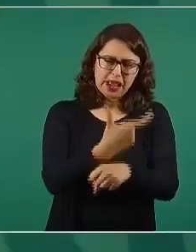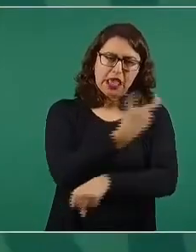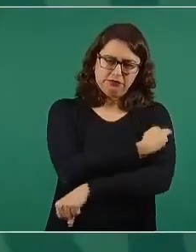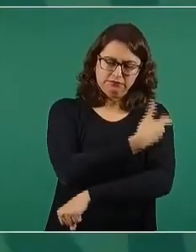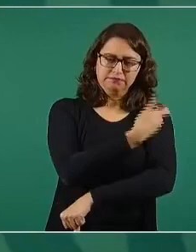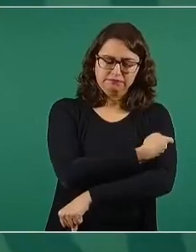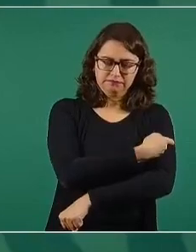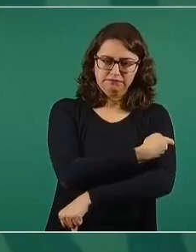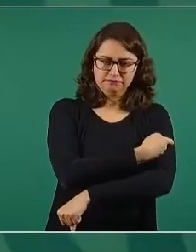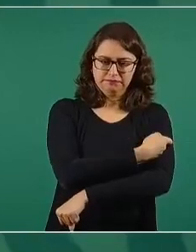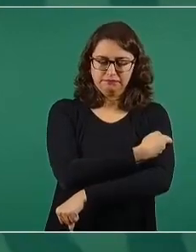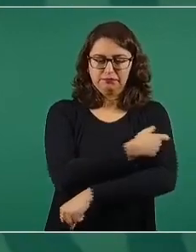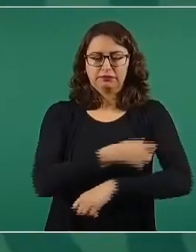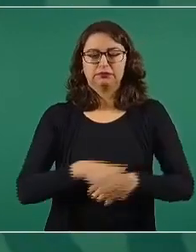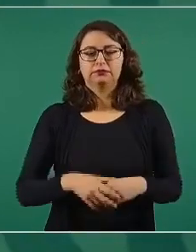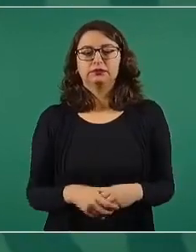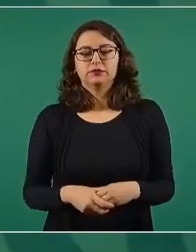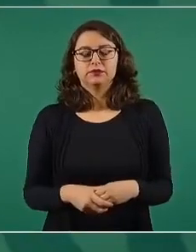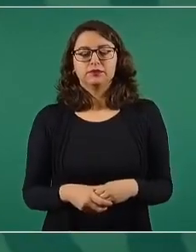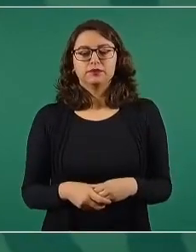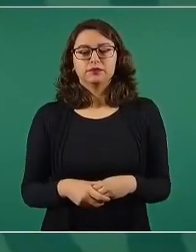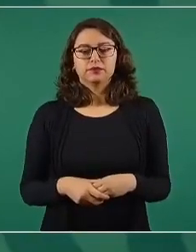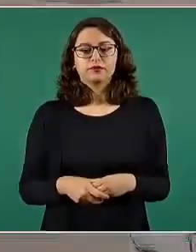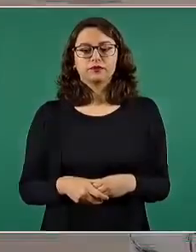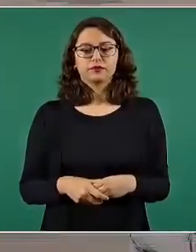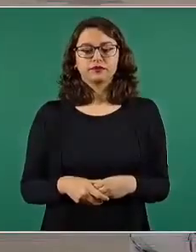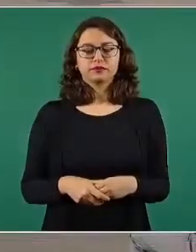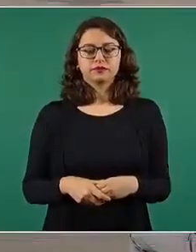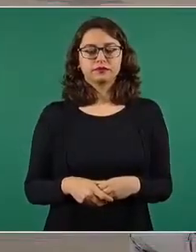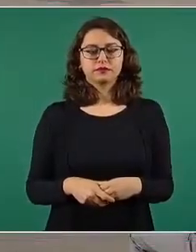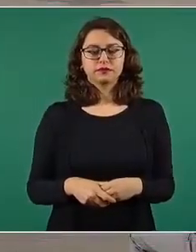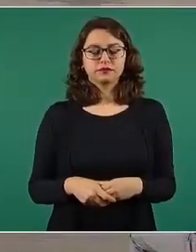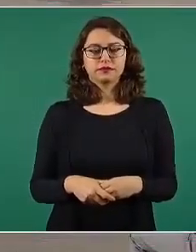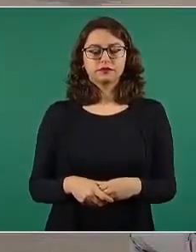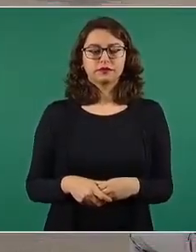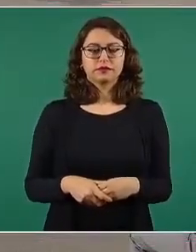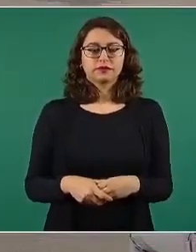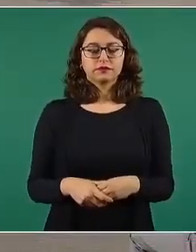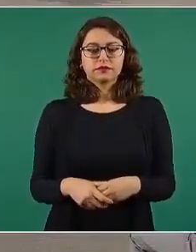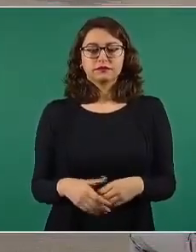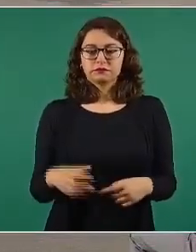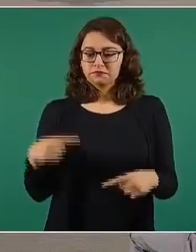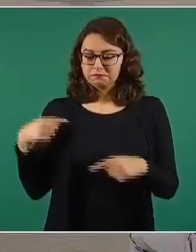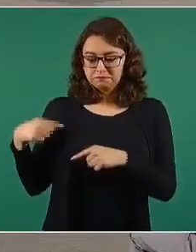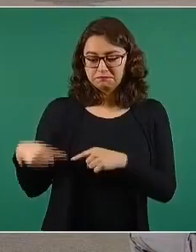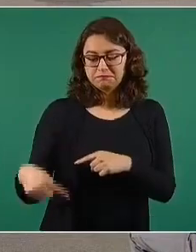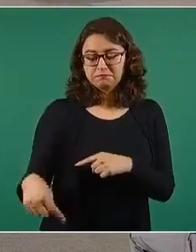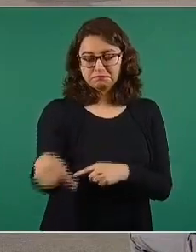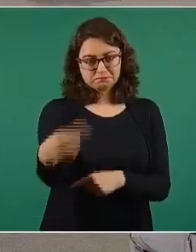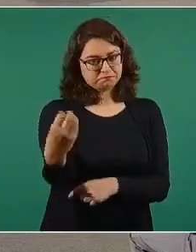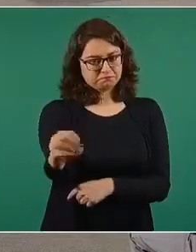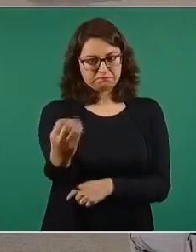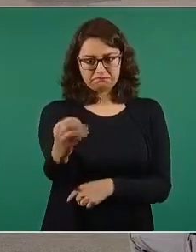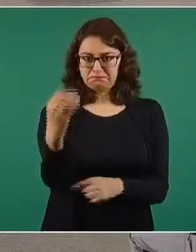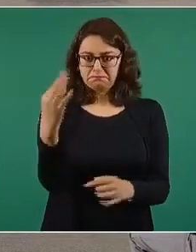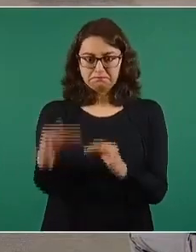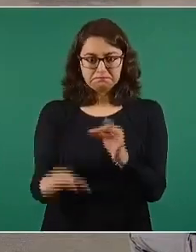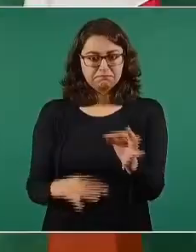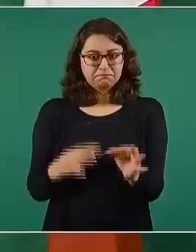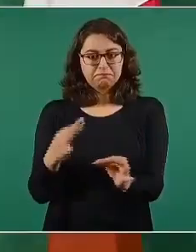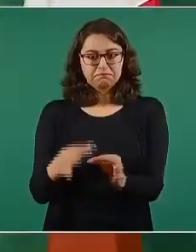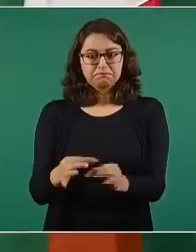aún de esa forma, para finales de octubre.